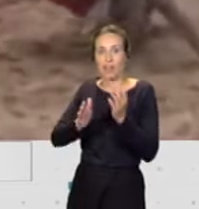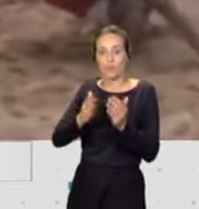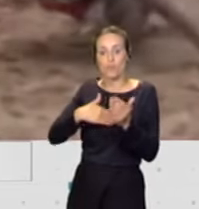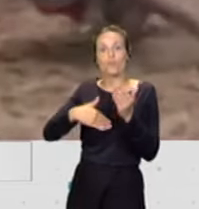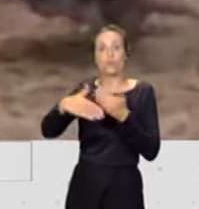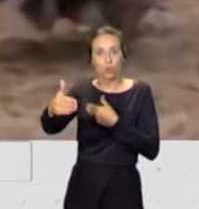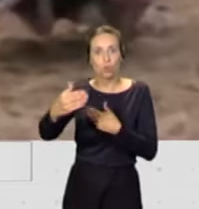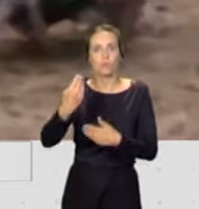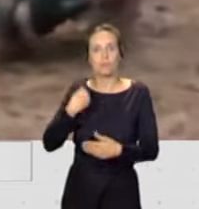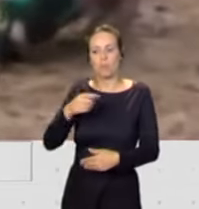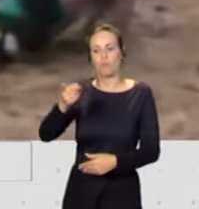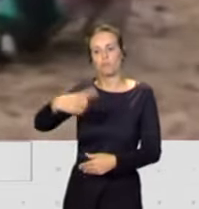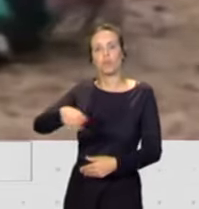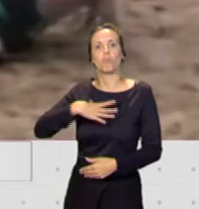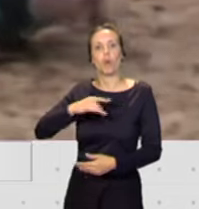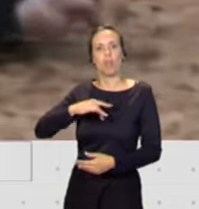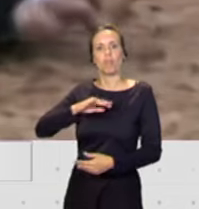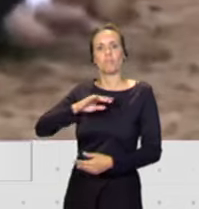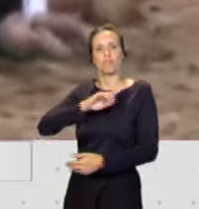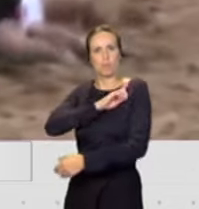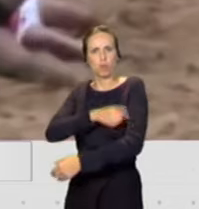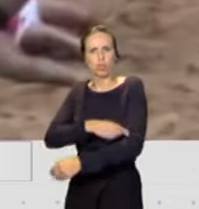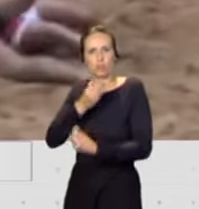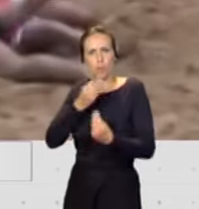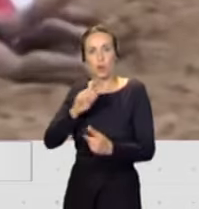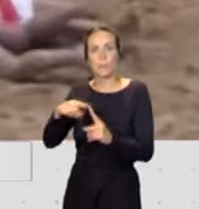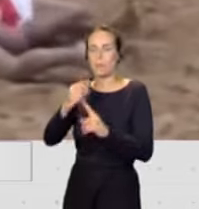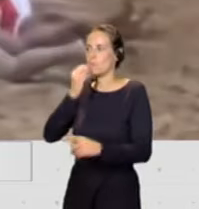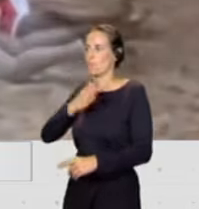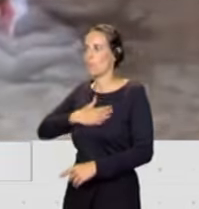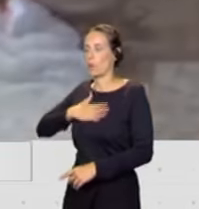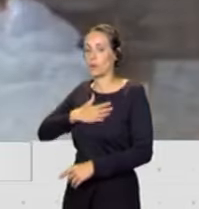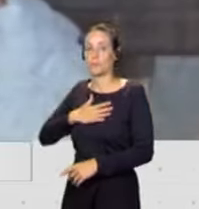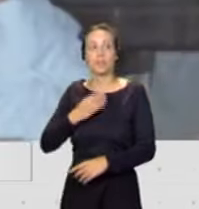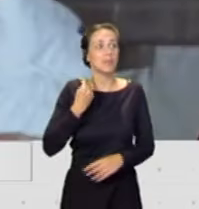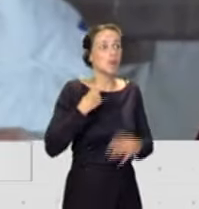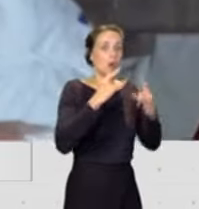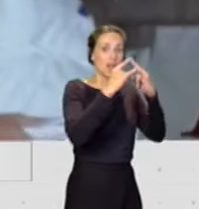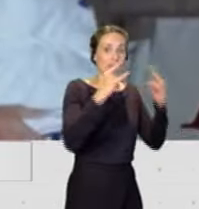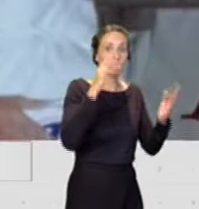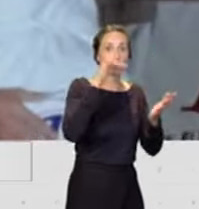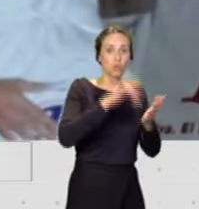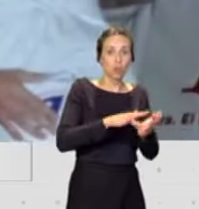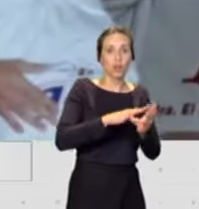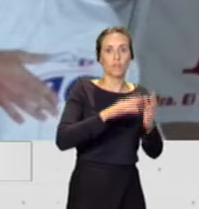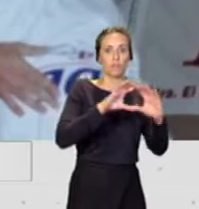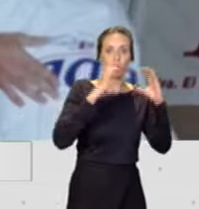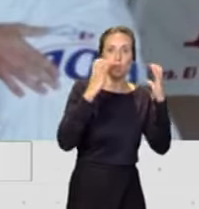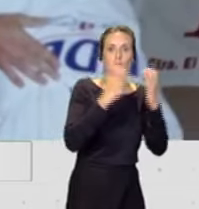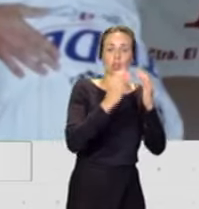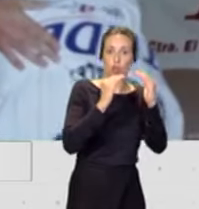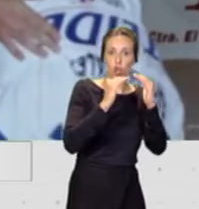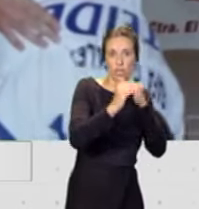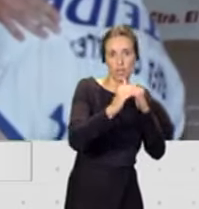grandes deportistas y grandes personas. En ese campus que se va a celebrar en un polideportivo de los Llanos de Aridane, el Camilo León si no me